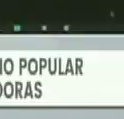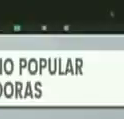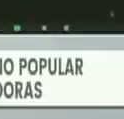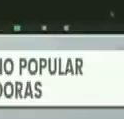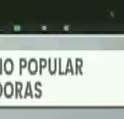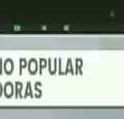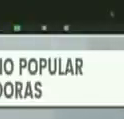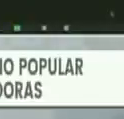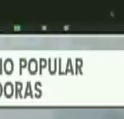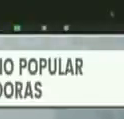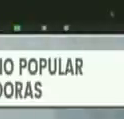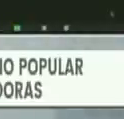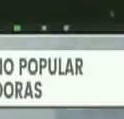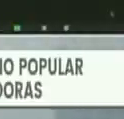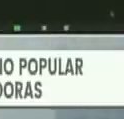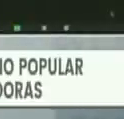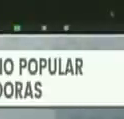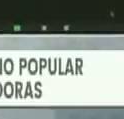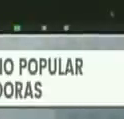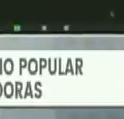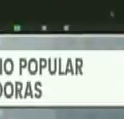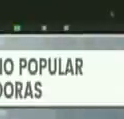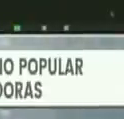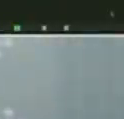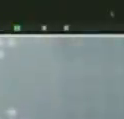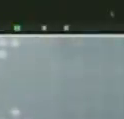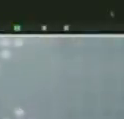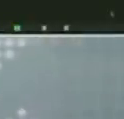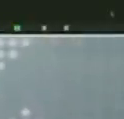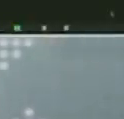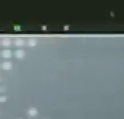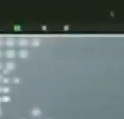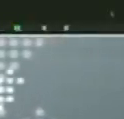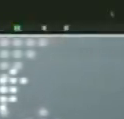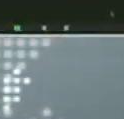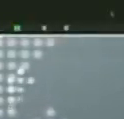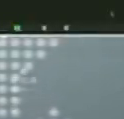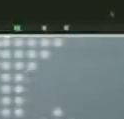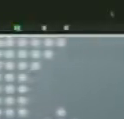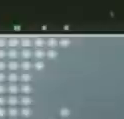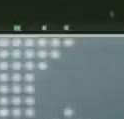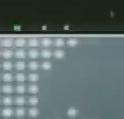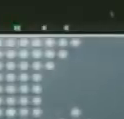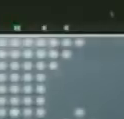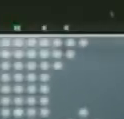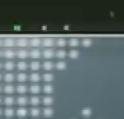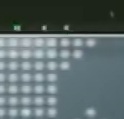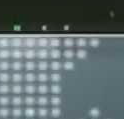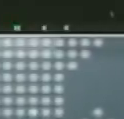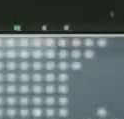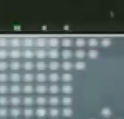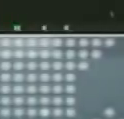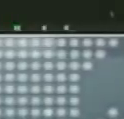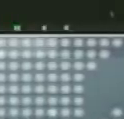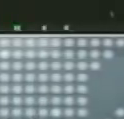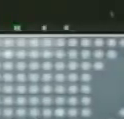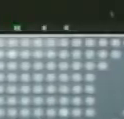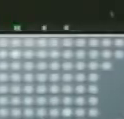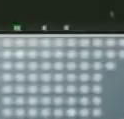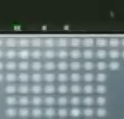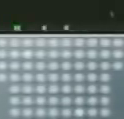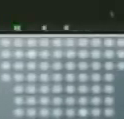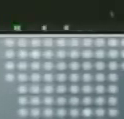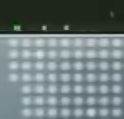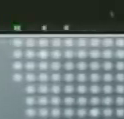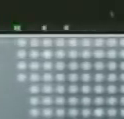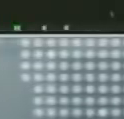del congreso bicentenario de los pueblos Héctor Rodríguez me hacen una investigación y aquí es donde